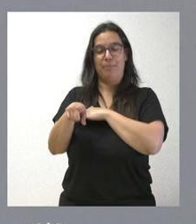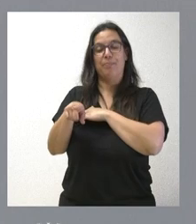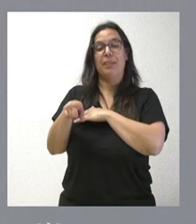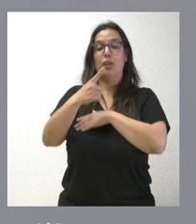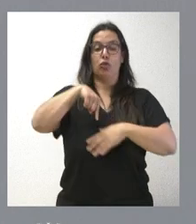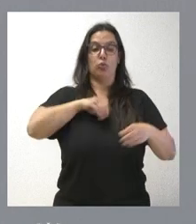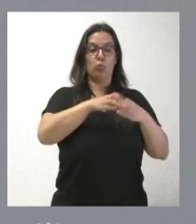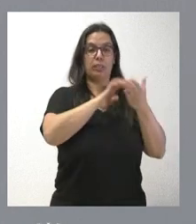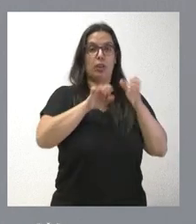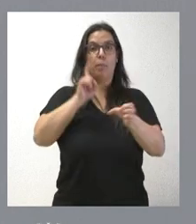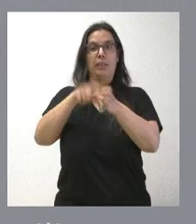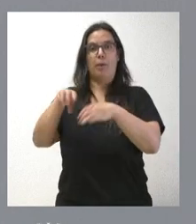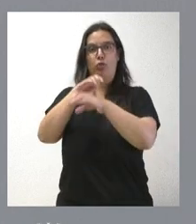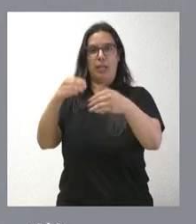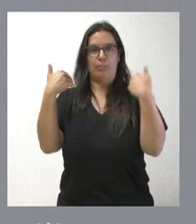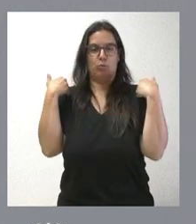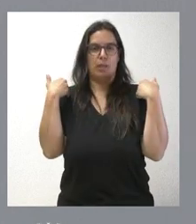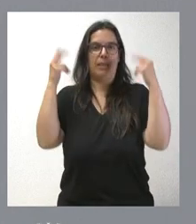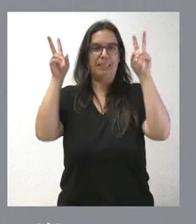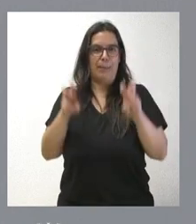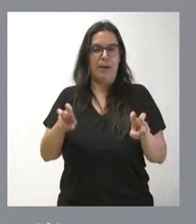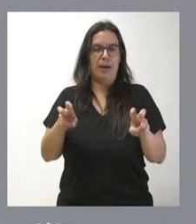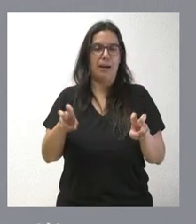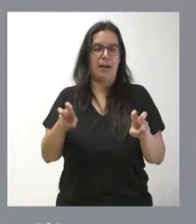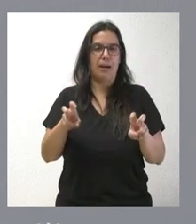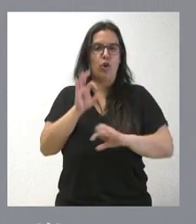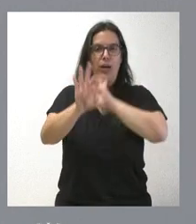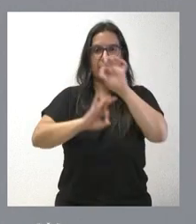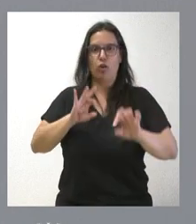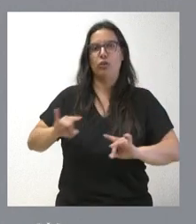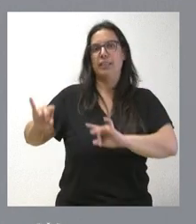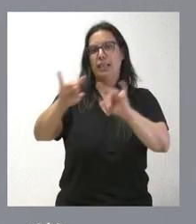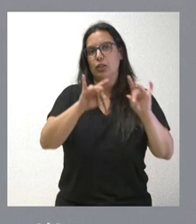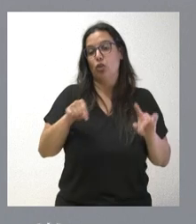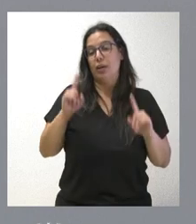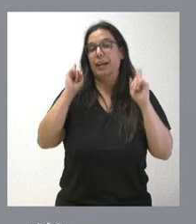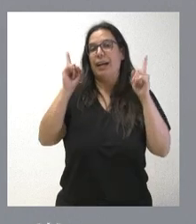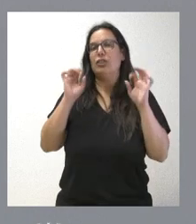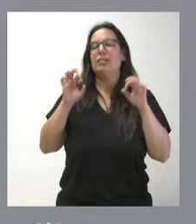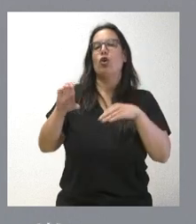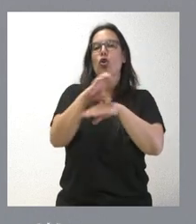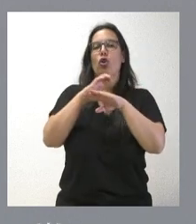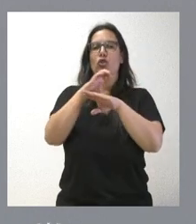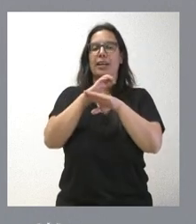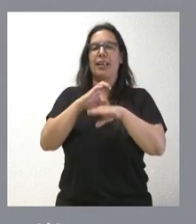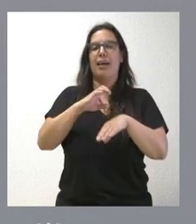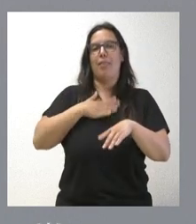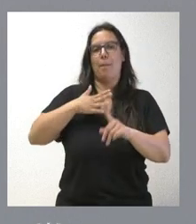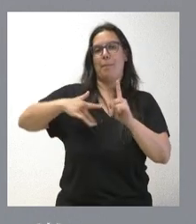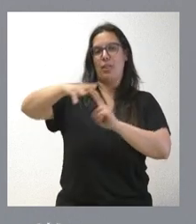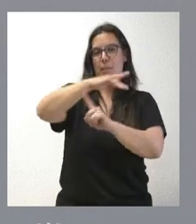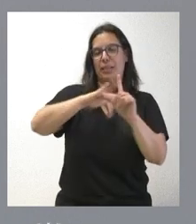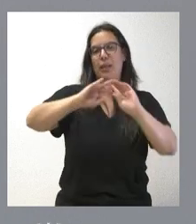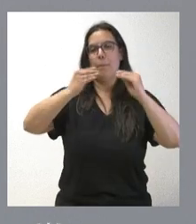León participará la consejería, que es competente en materia de ordenación del territorio, que en este caso es la consejería de Medio Ambiente,